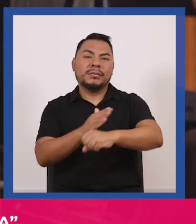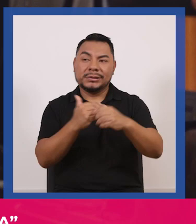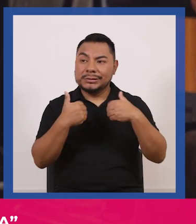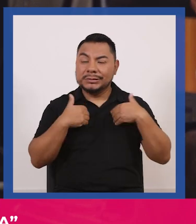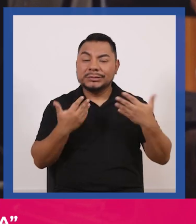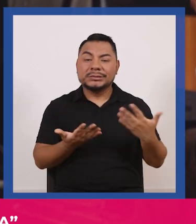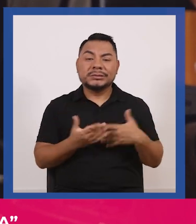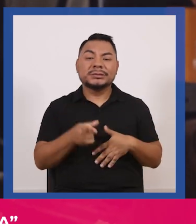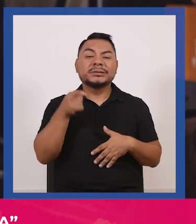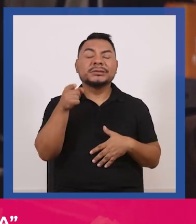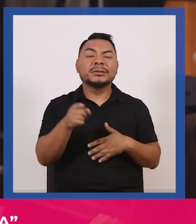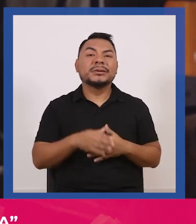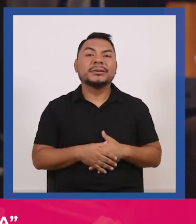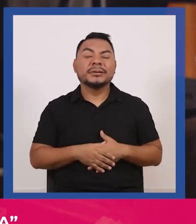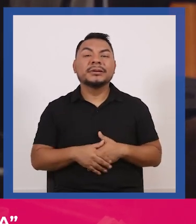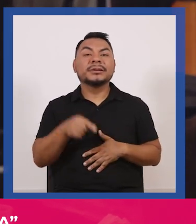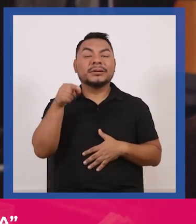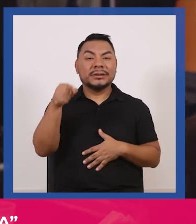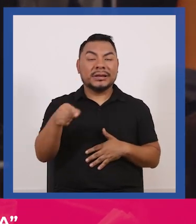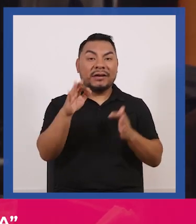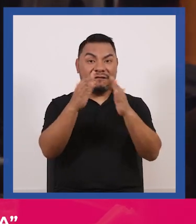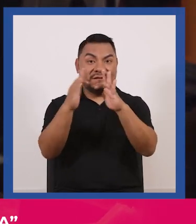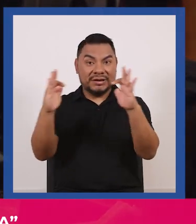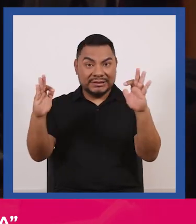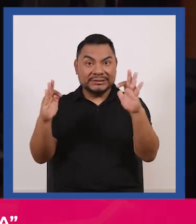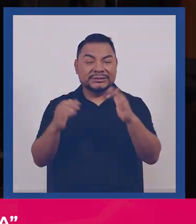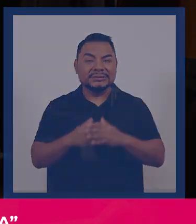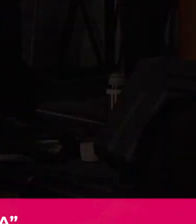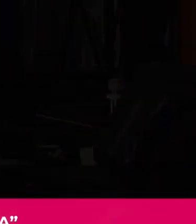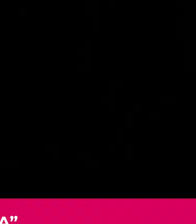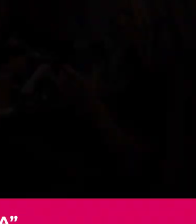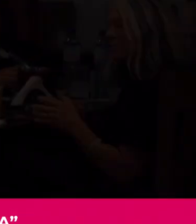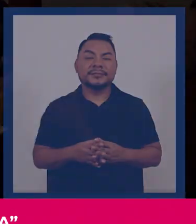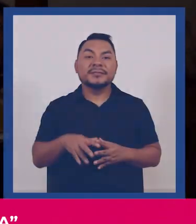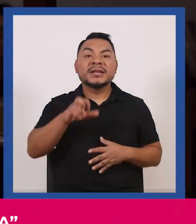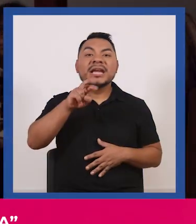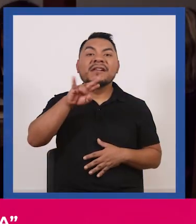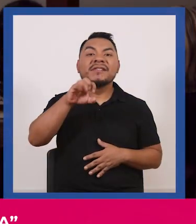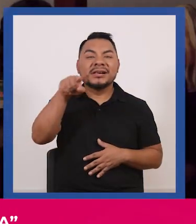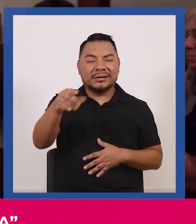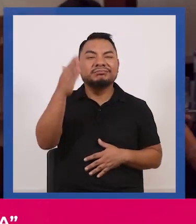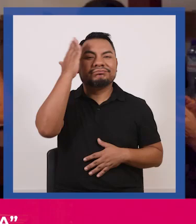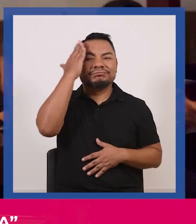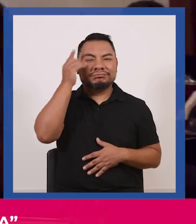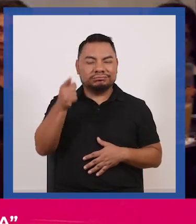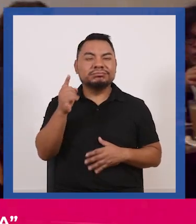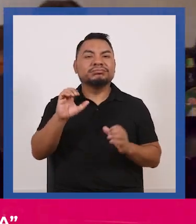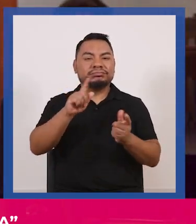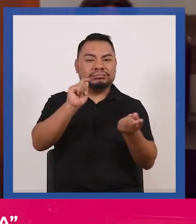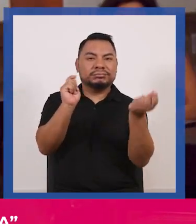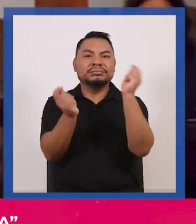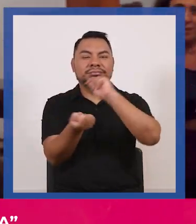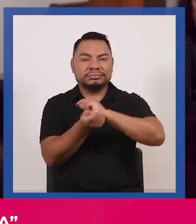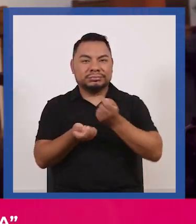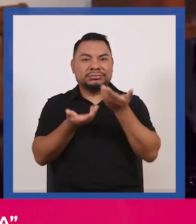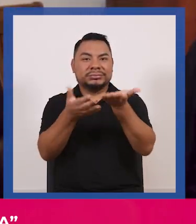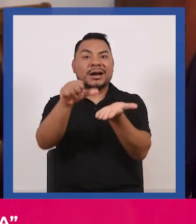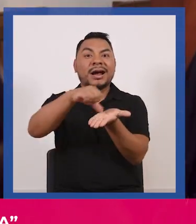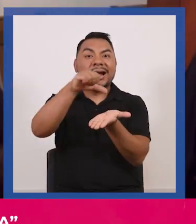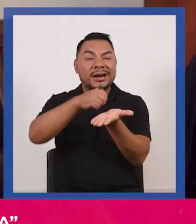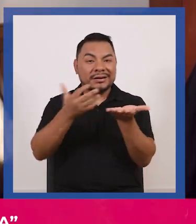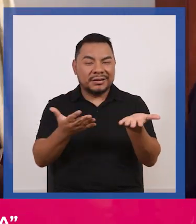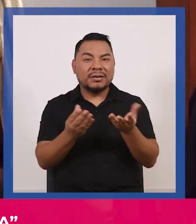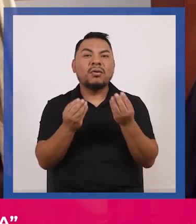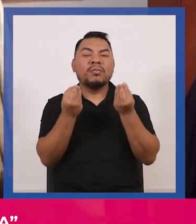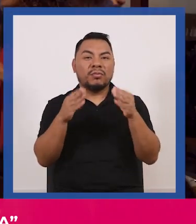que tienen estas frases Evelyn es muy consciente del poder de transformación que tiene el